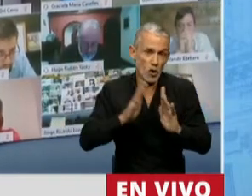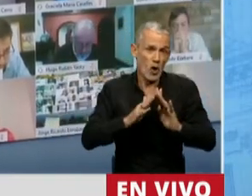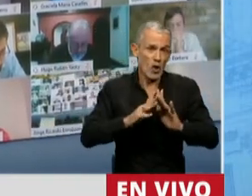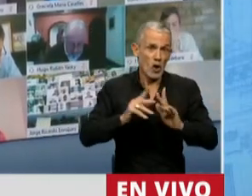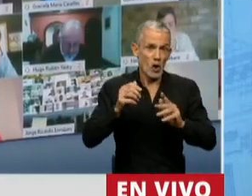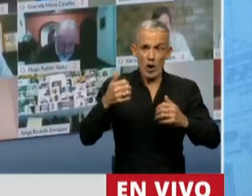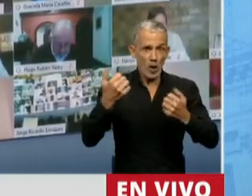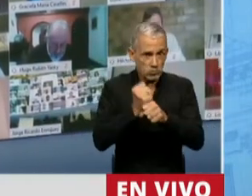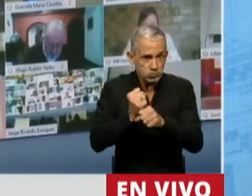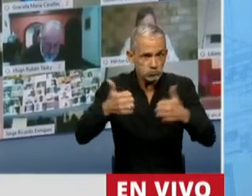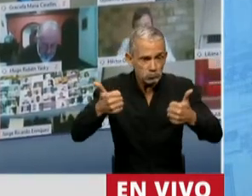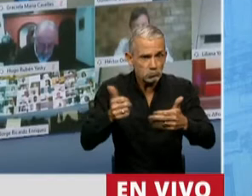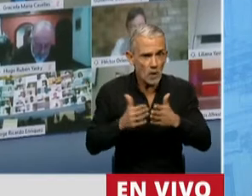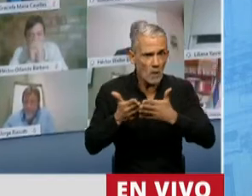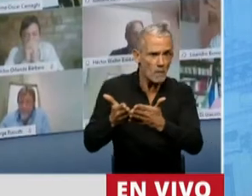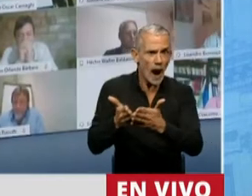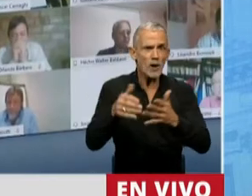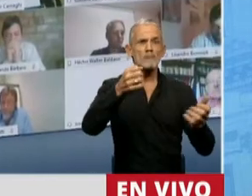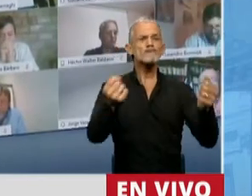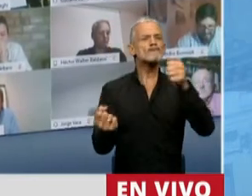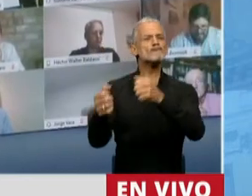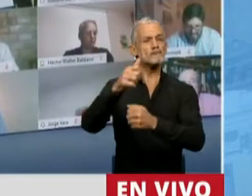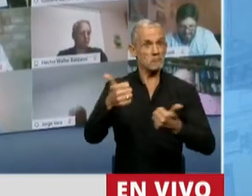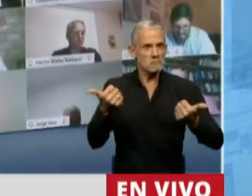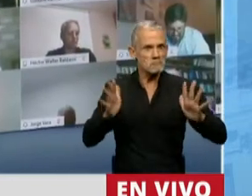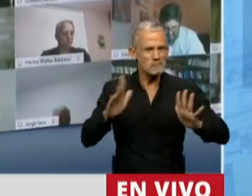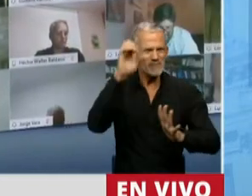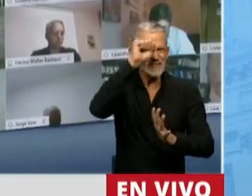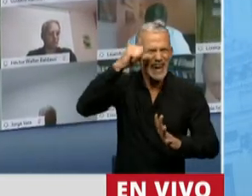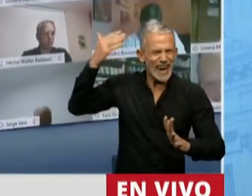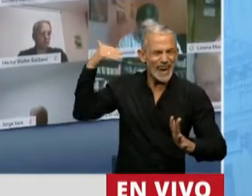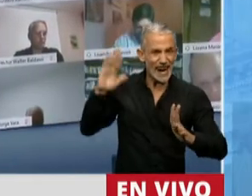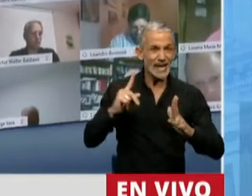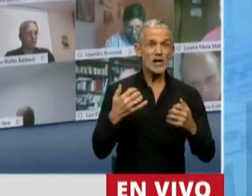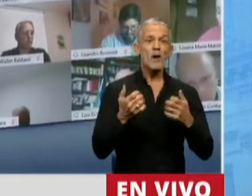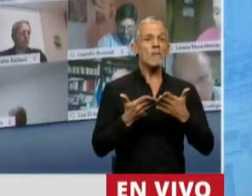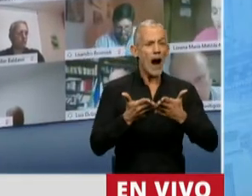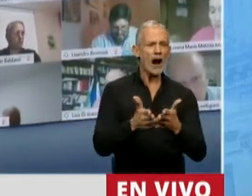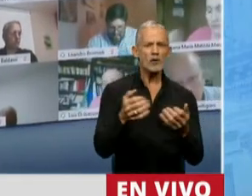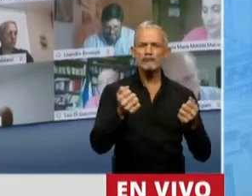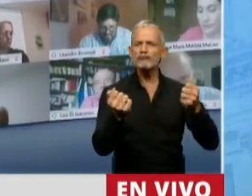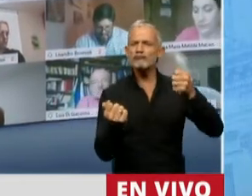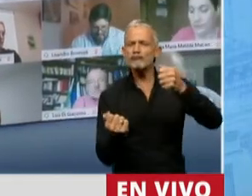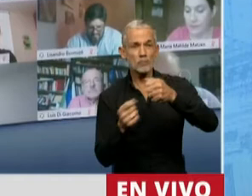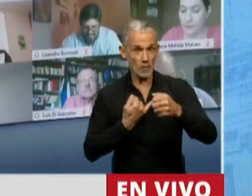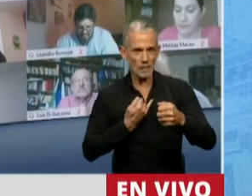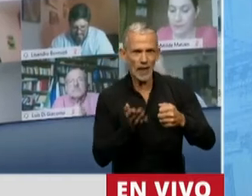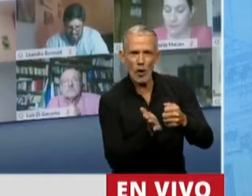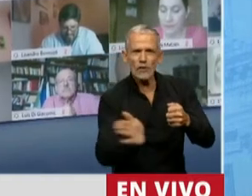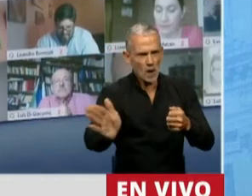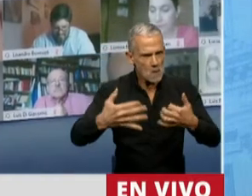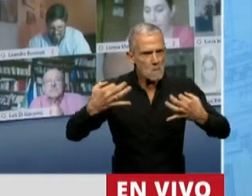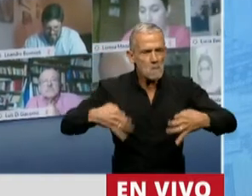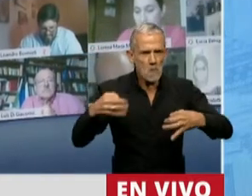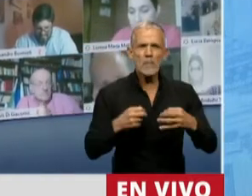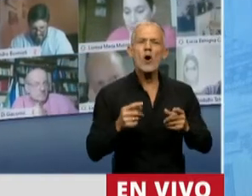pero las decisiones del rumbo que toma el barco, las direcciones del barco, la toman por voto de